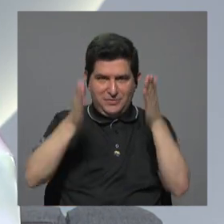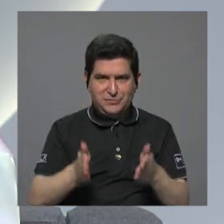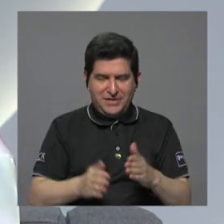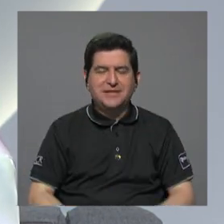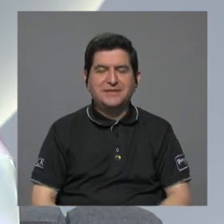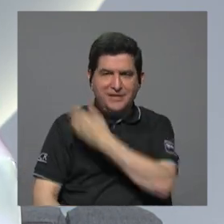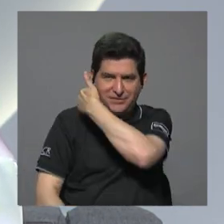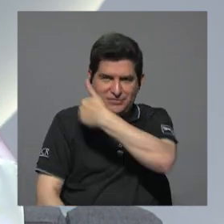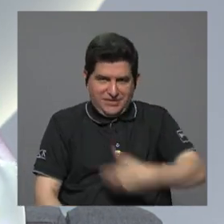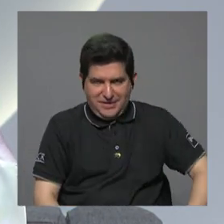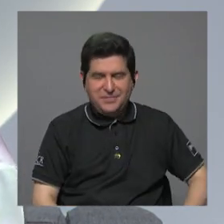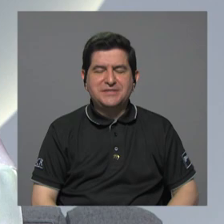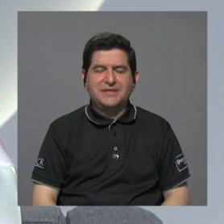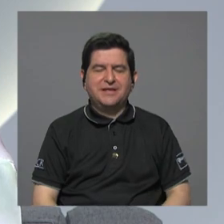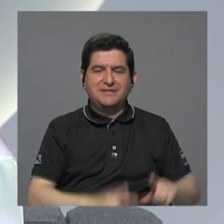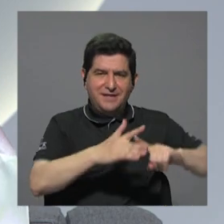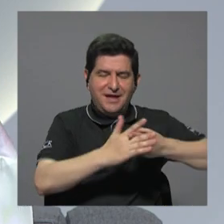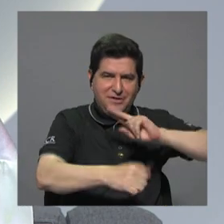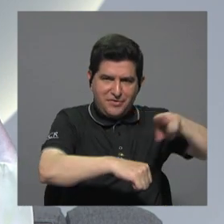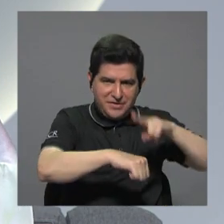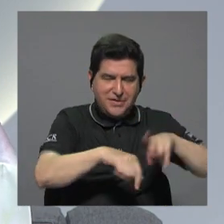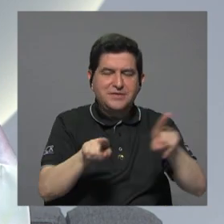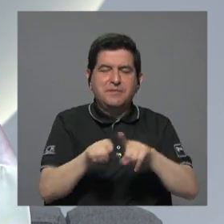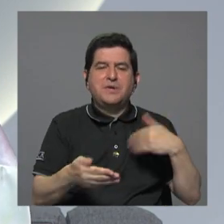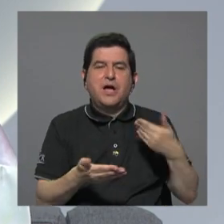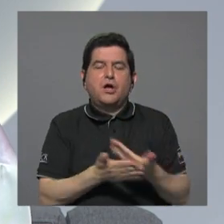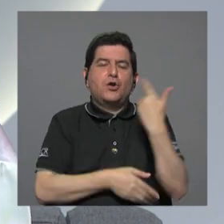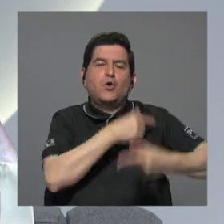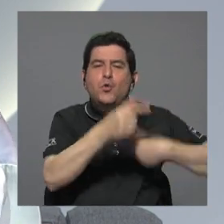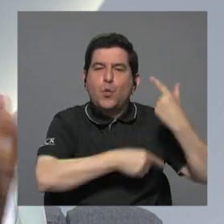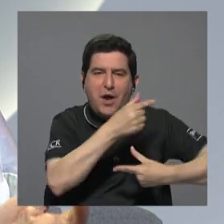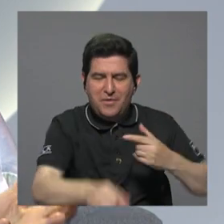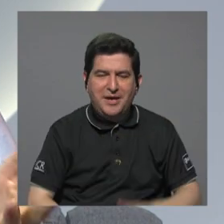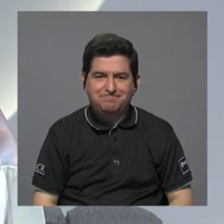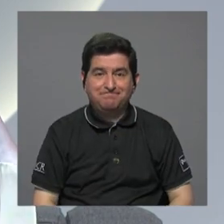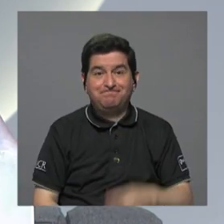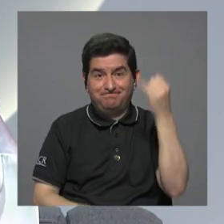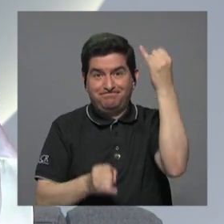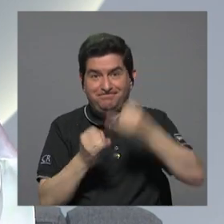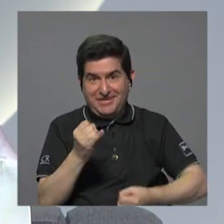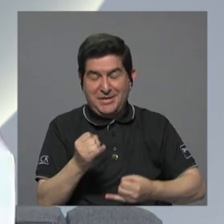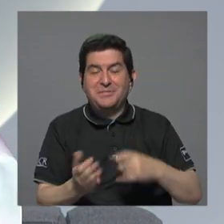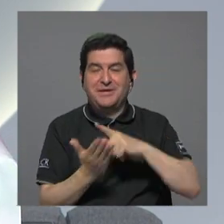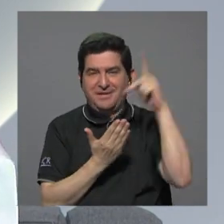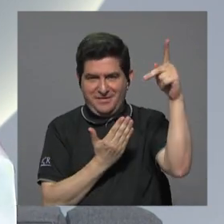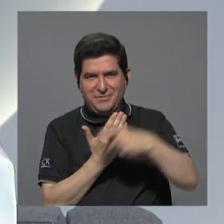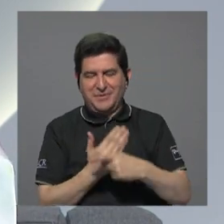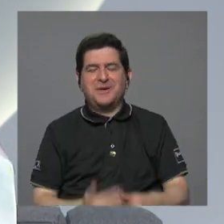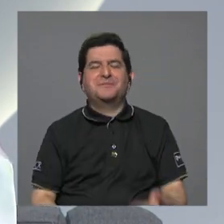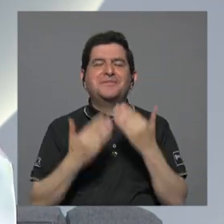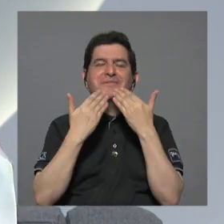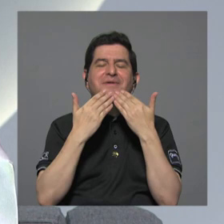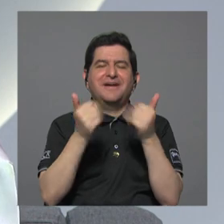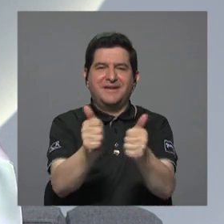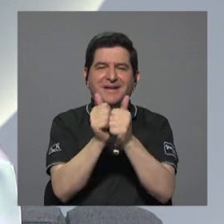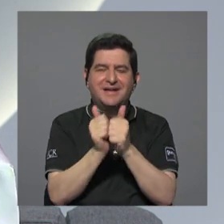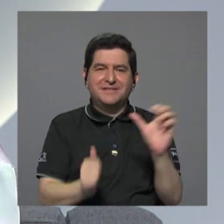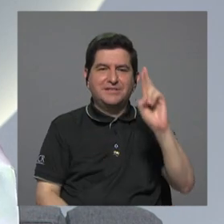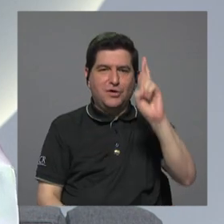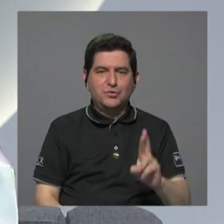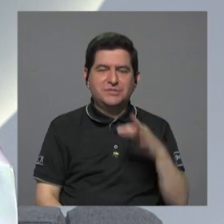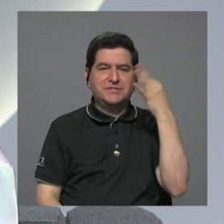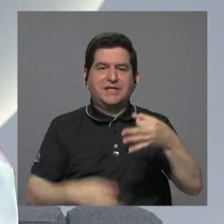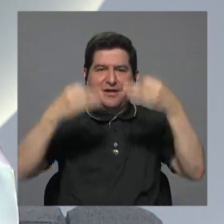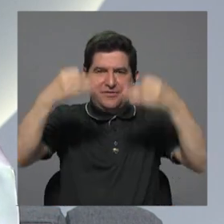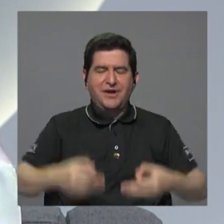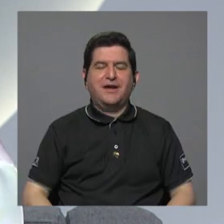a la presidencia tanto de Restauración como de Nueva Generación hasta aquí nos vamos gracias por acompañarnos en Costa Rica en Juego